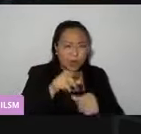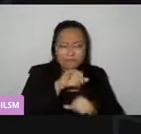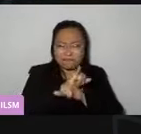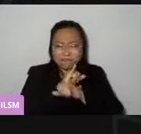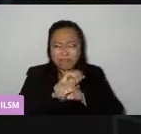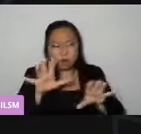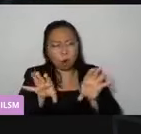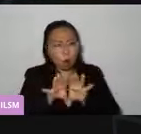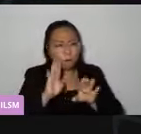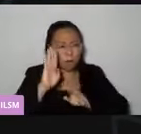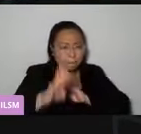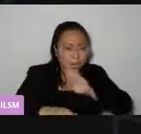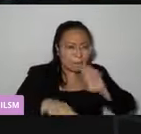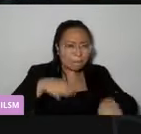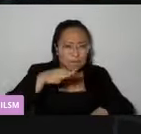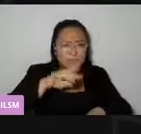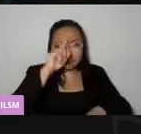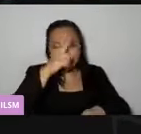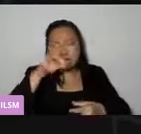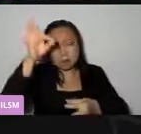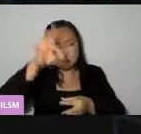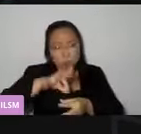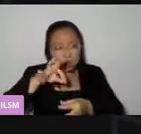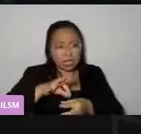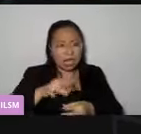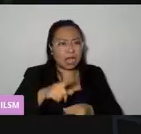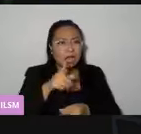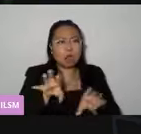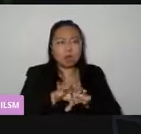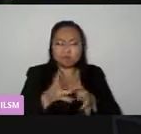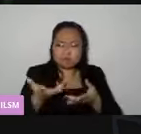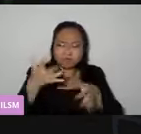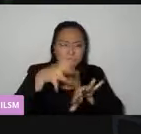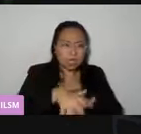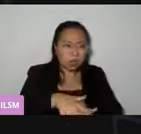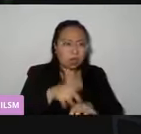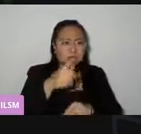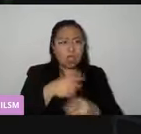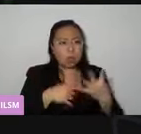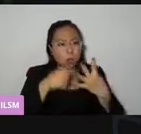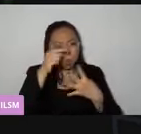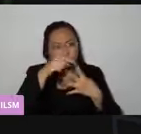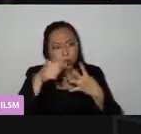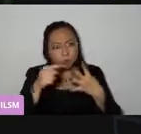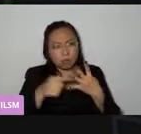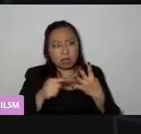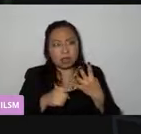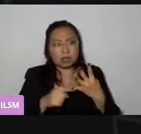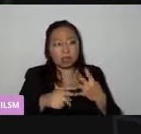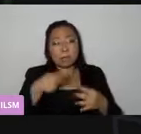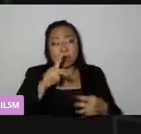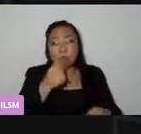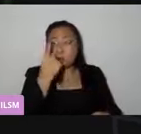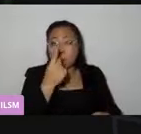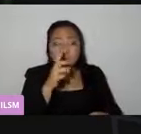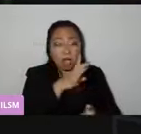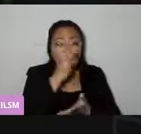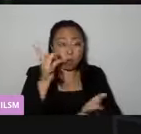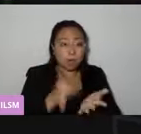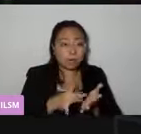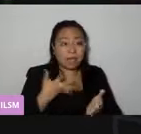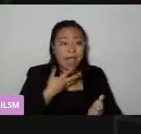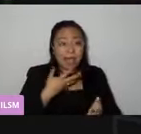proceso electoral, que incluye, acuérdense, cuatro etapas, y una de ellas, nada más una de ellas, es la